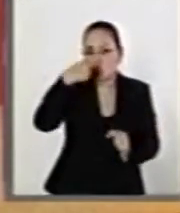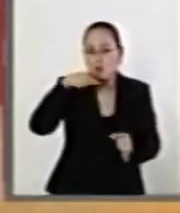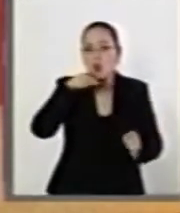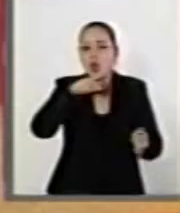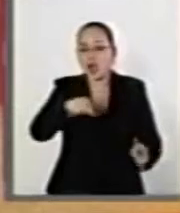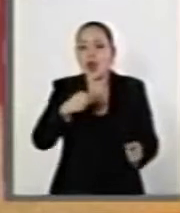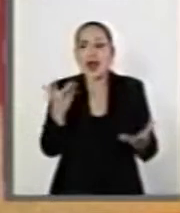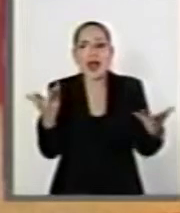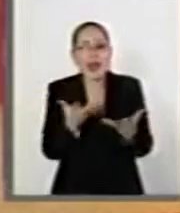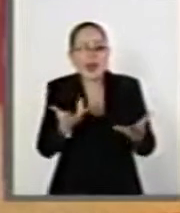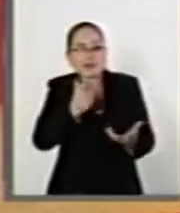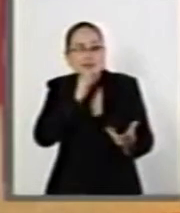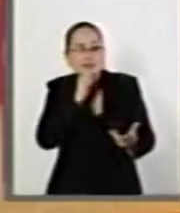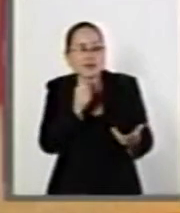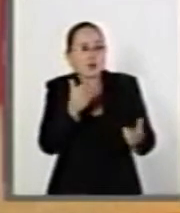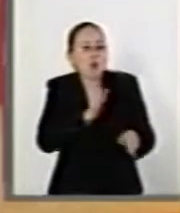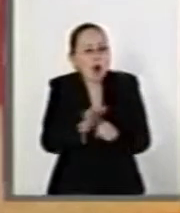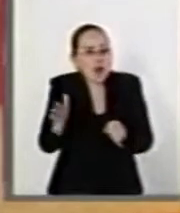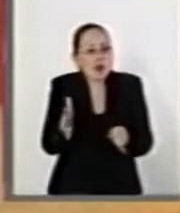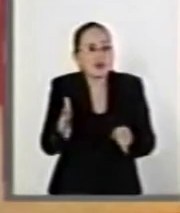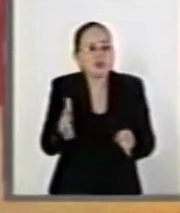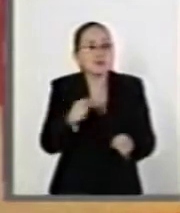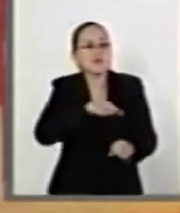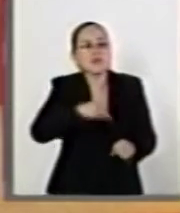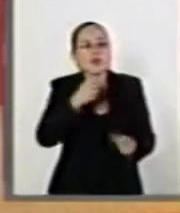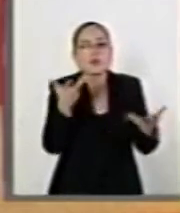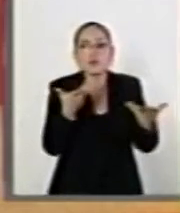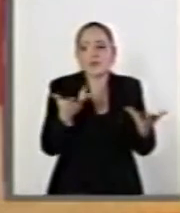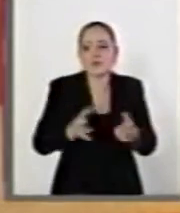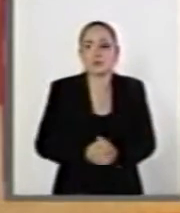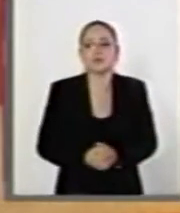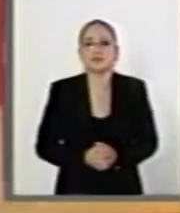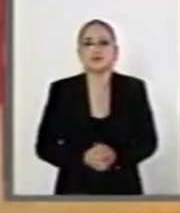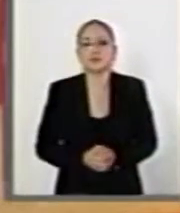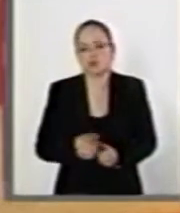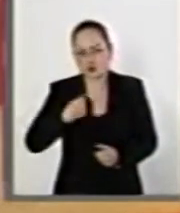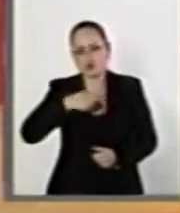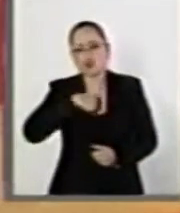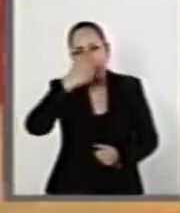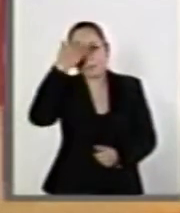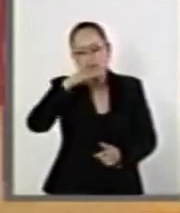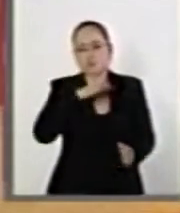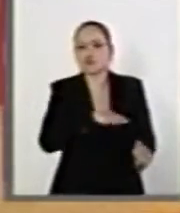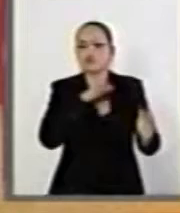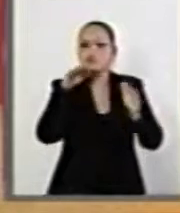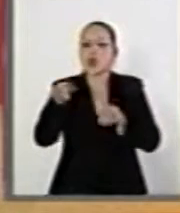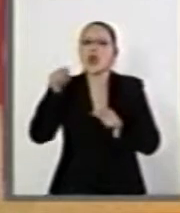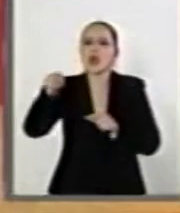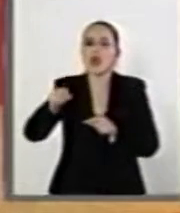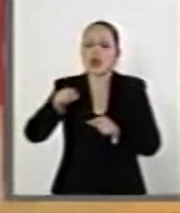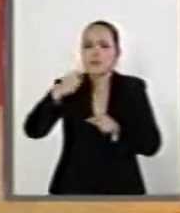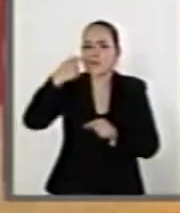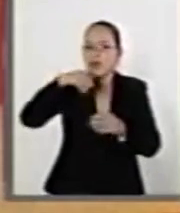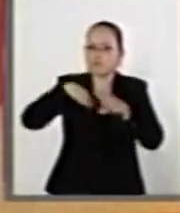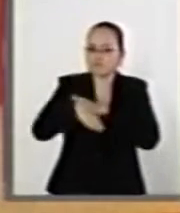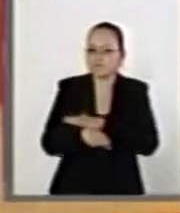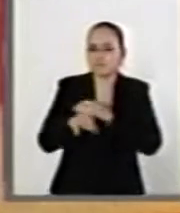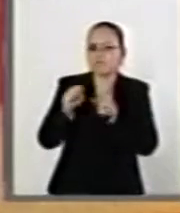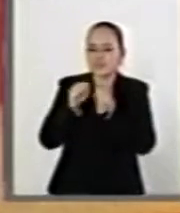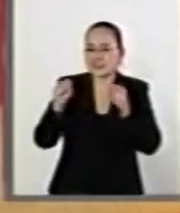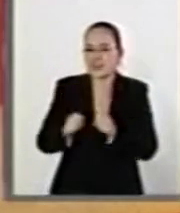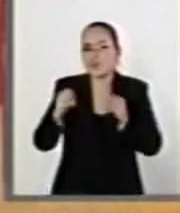van a actuar, cómo van a actuar. Lo que sí sabemos es que van a un sistema, van a una